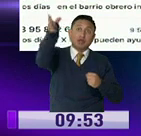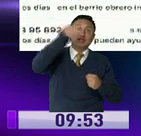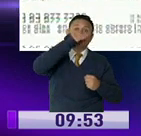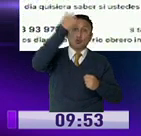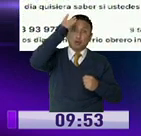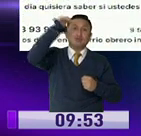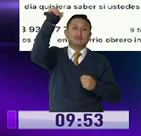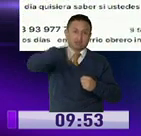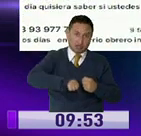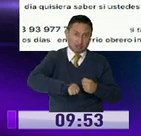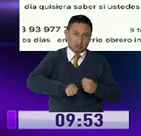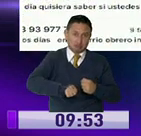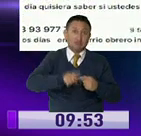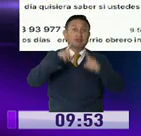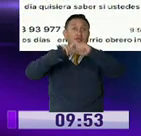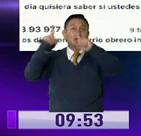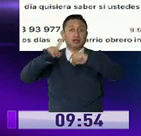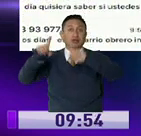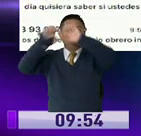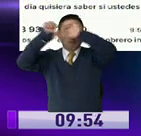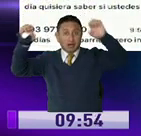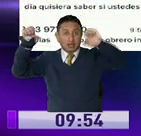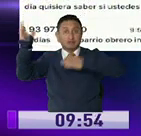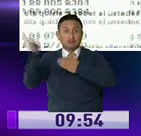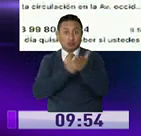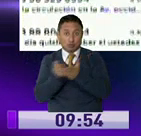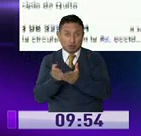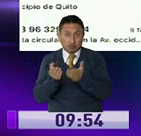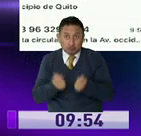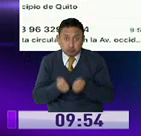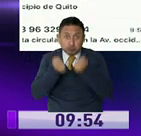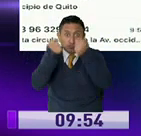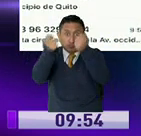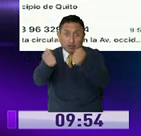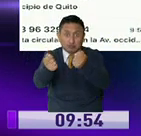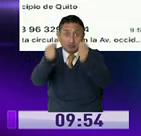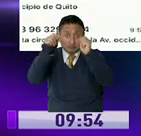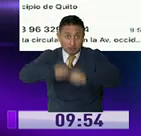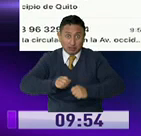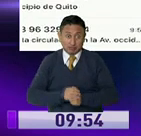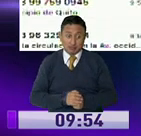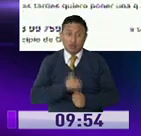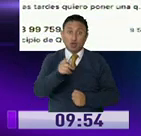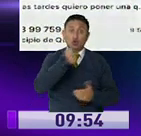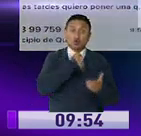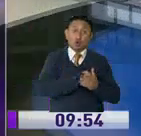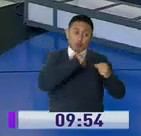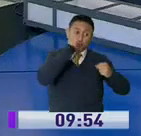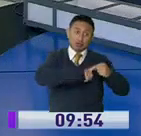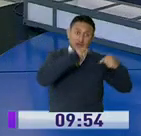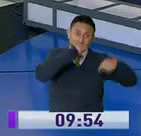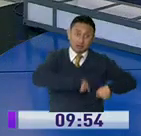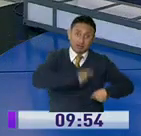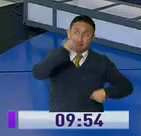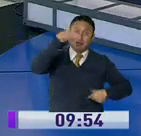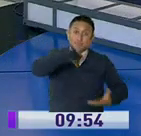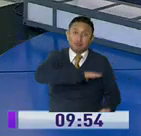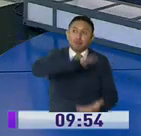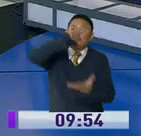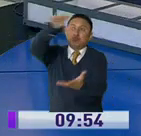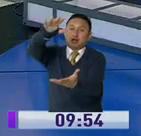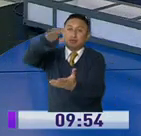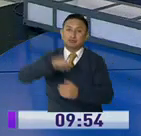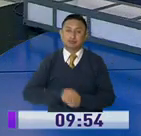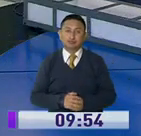Domingo. Si hay cómo. Varios servicios, varias empresas están dando esto. Que usted compre en Quito y le diga a su familiar.